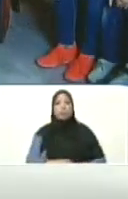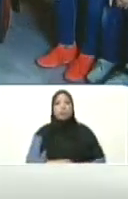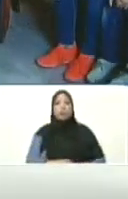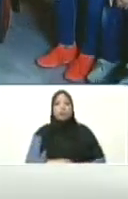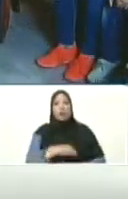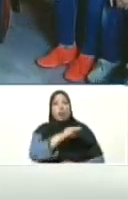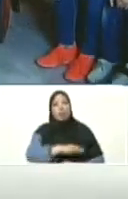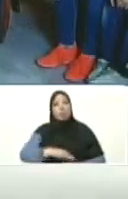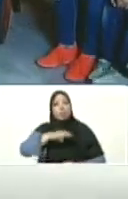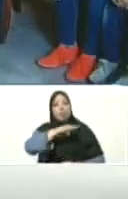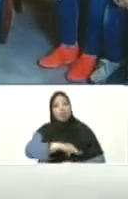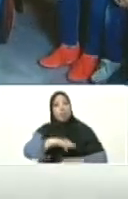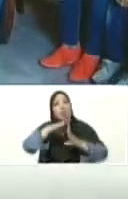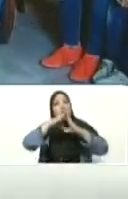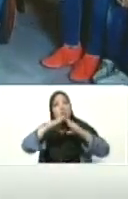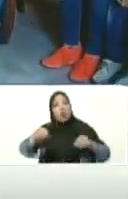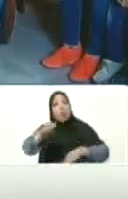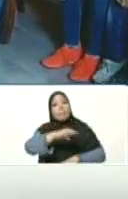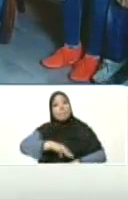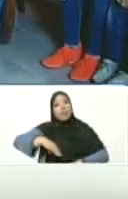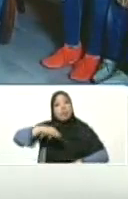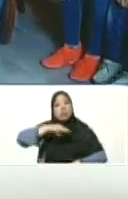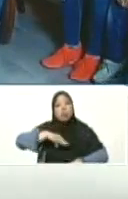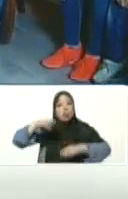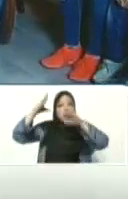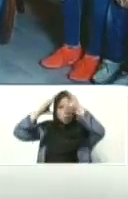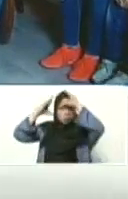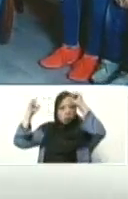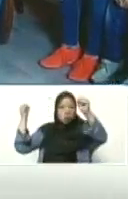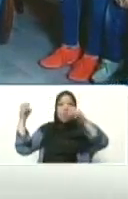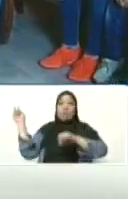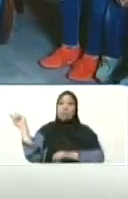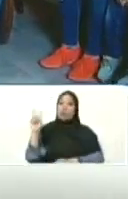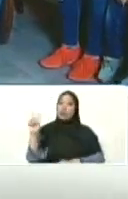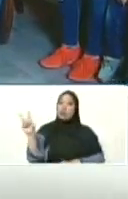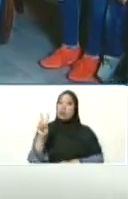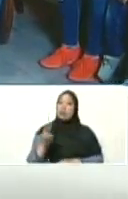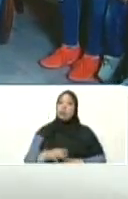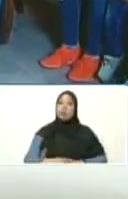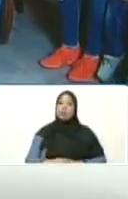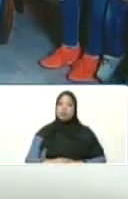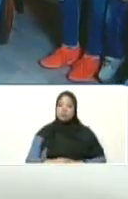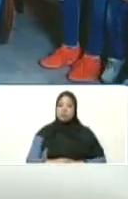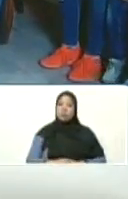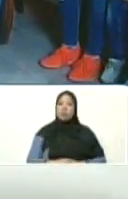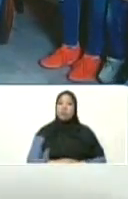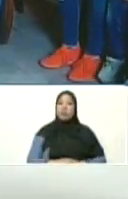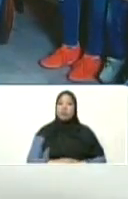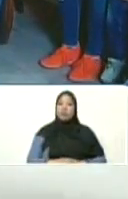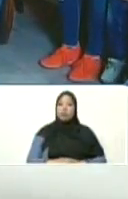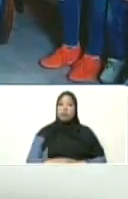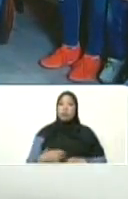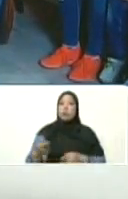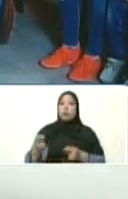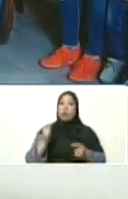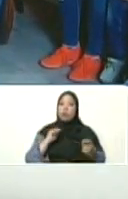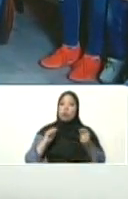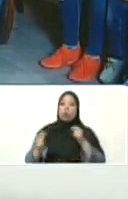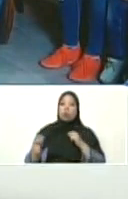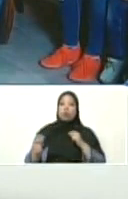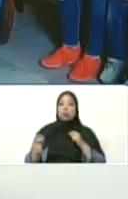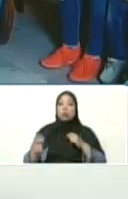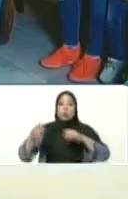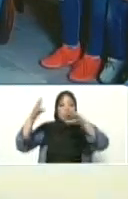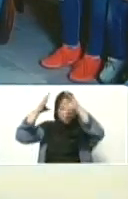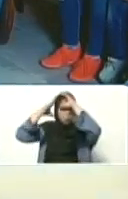ministro Villarruel, en todas las misiones diplomáticas en Venezuela y coordine con el canciller para